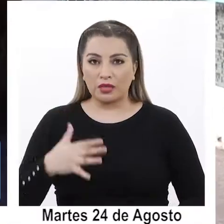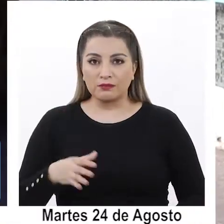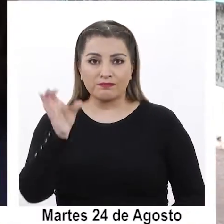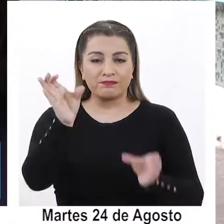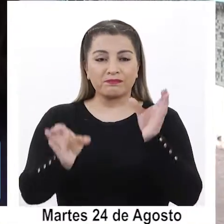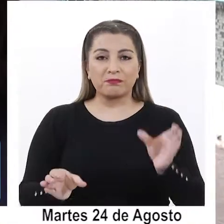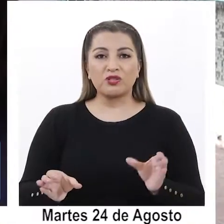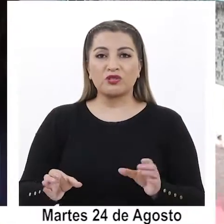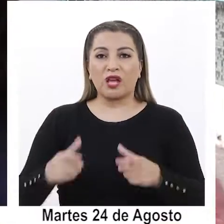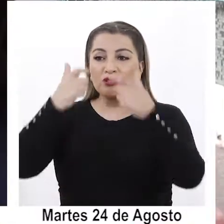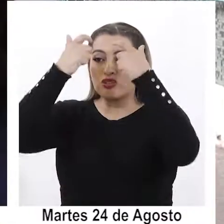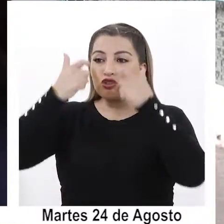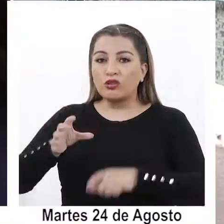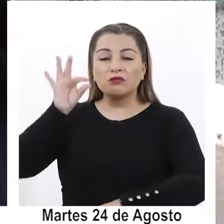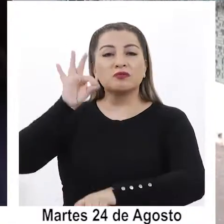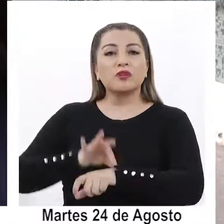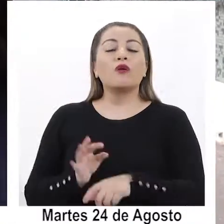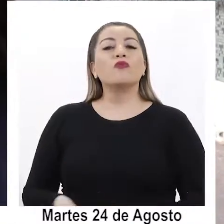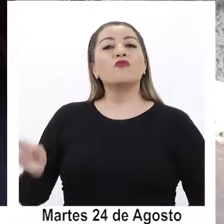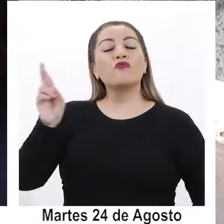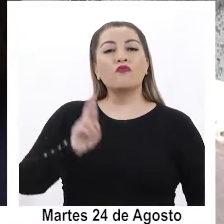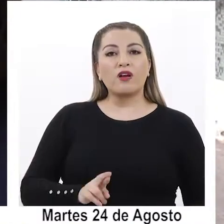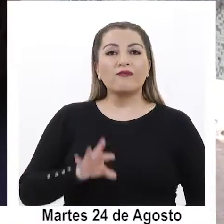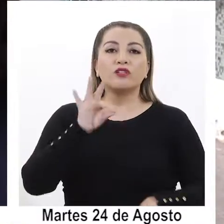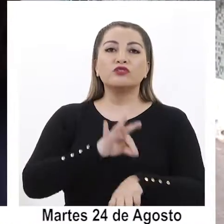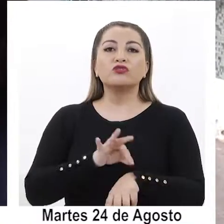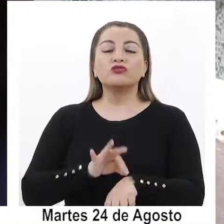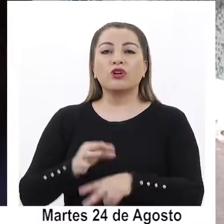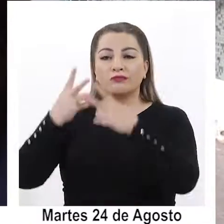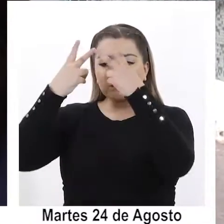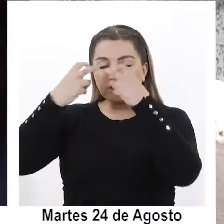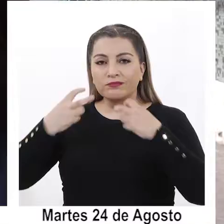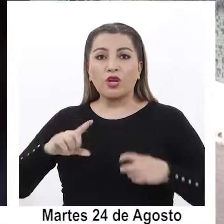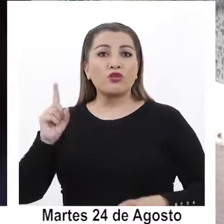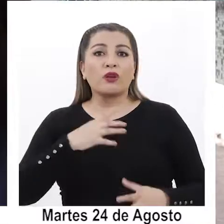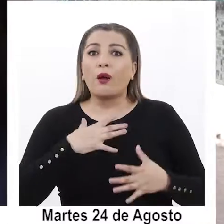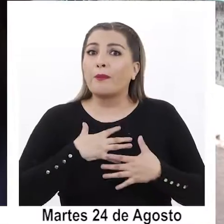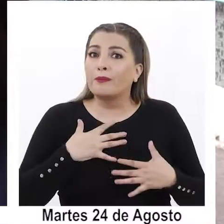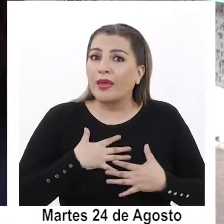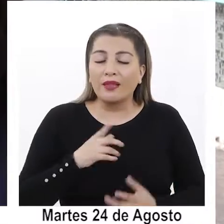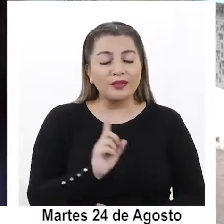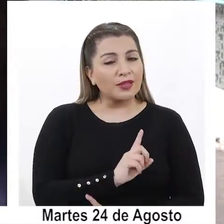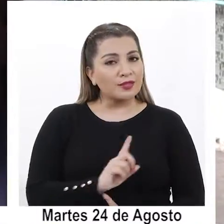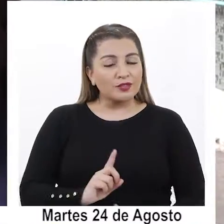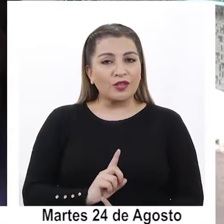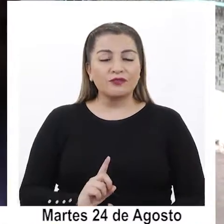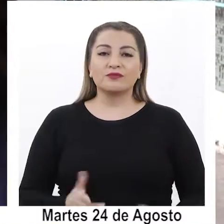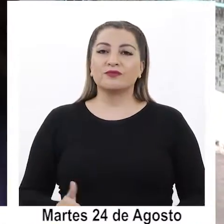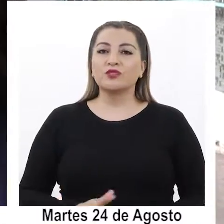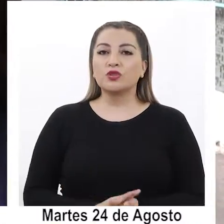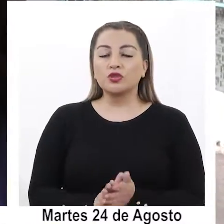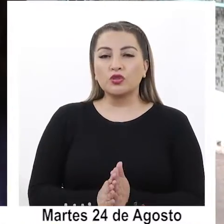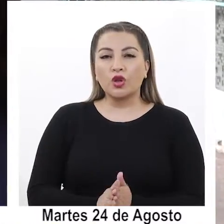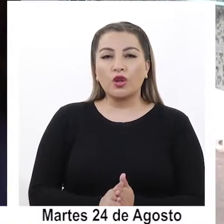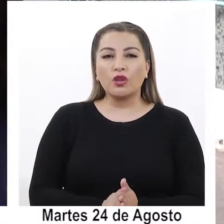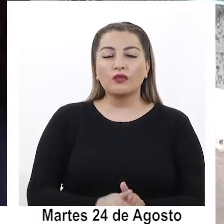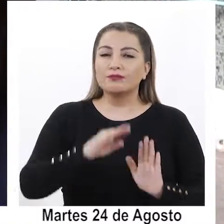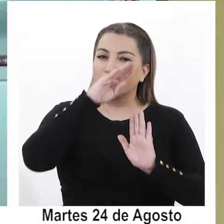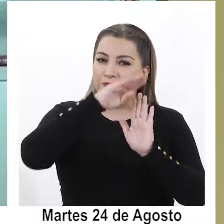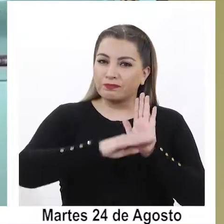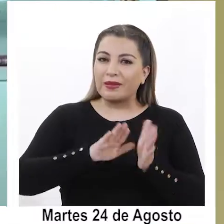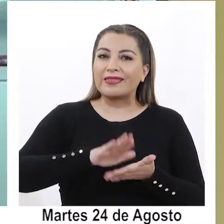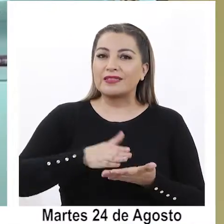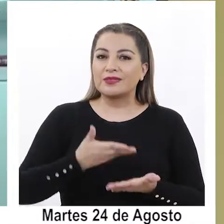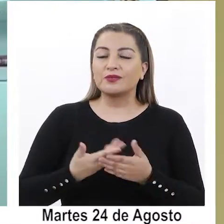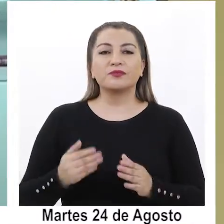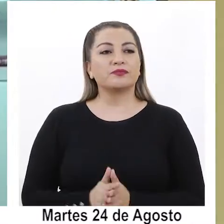que las personas se controlen, que vuelvan a sus controles habituales, que no tengan miedo de atenderse porque están todas las medidas sanitarias para